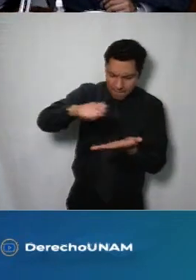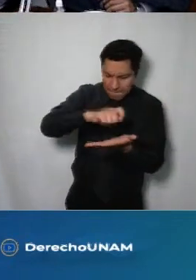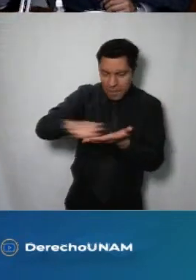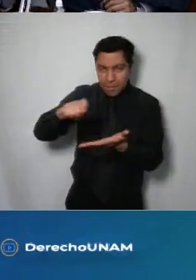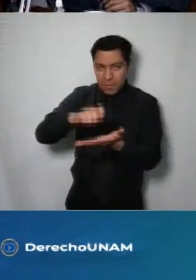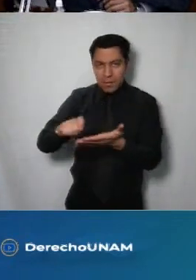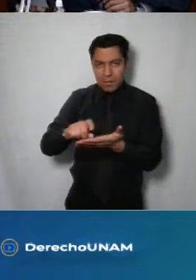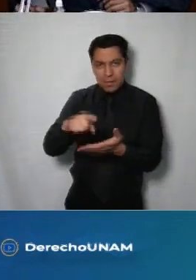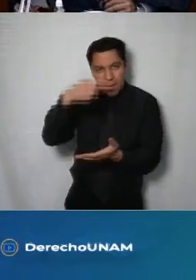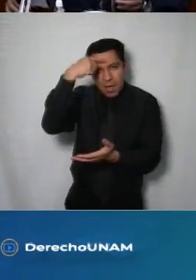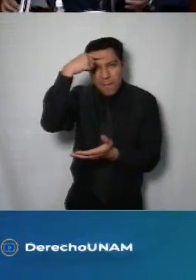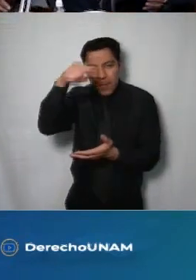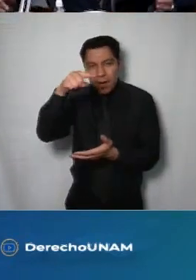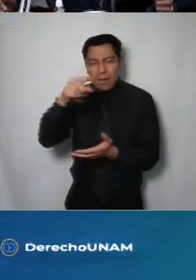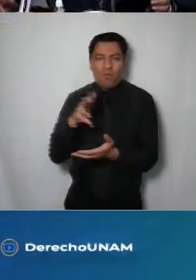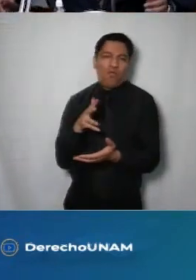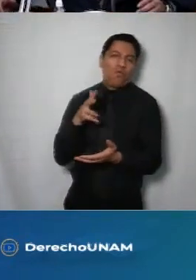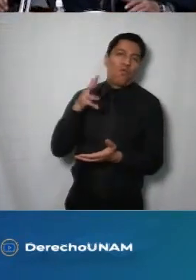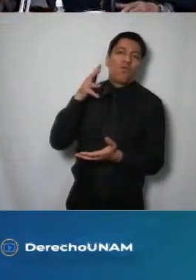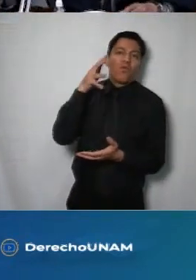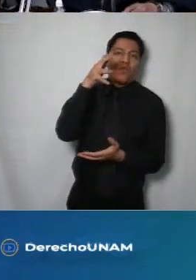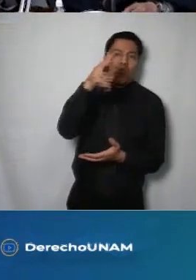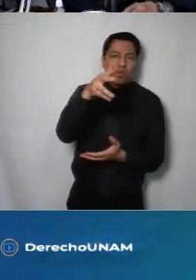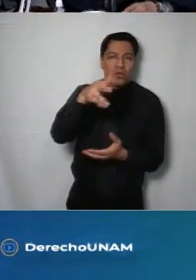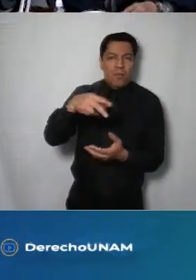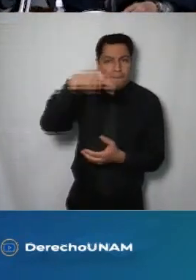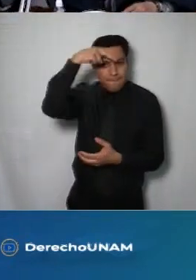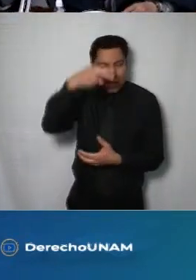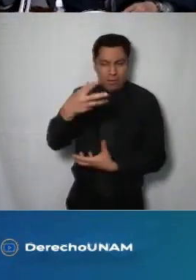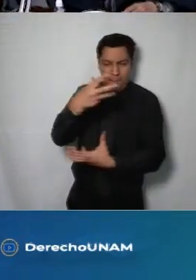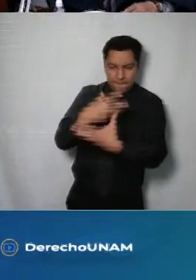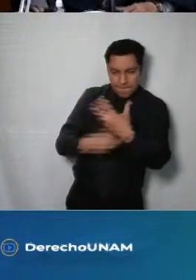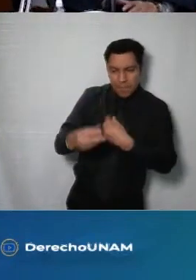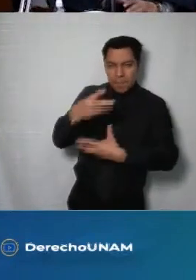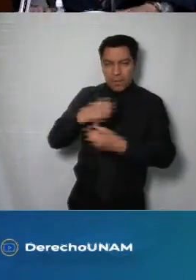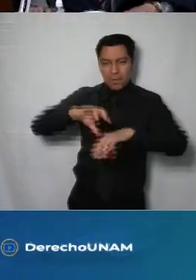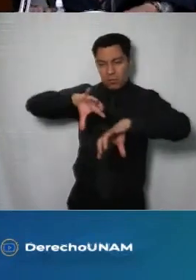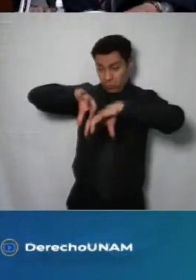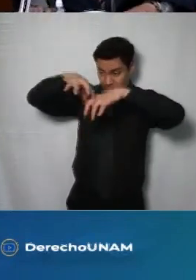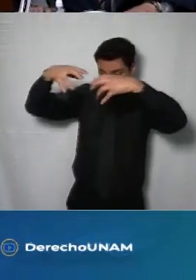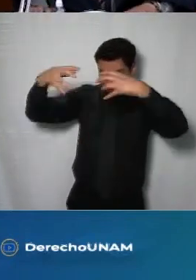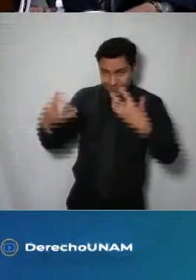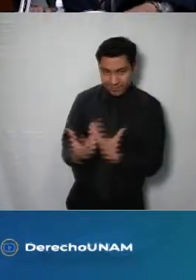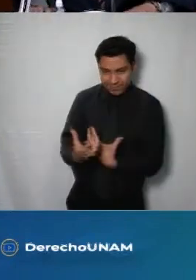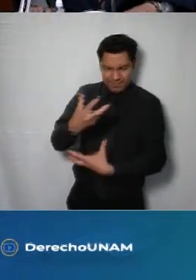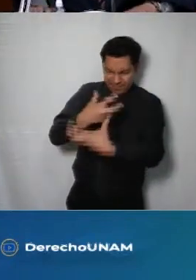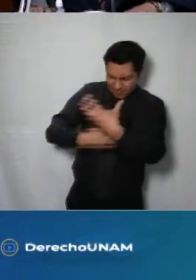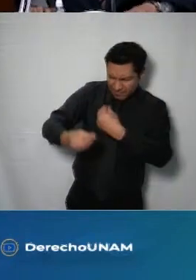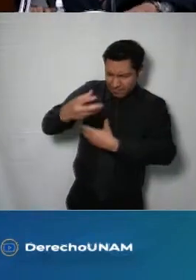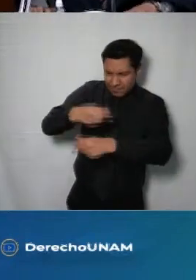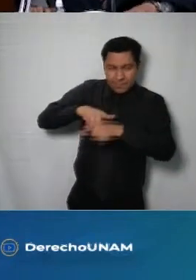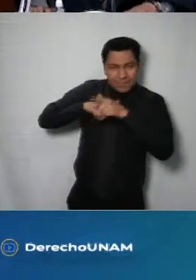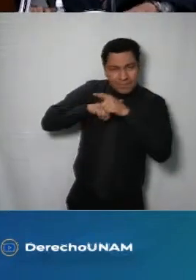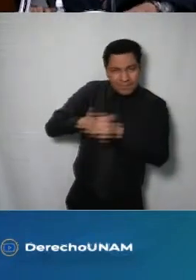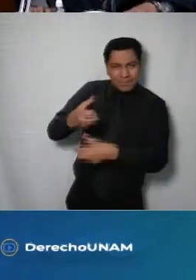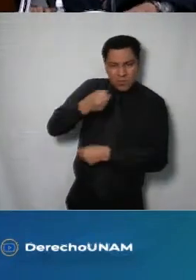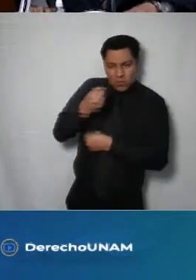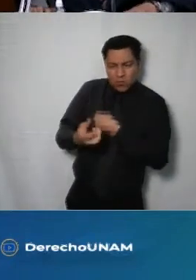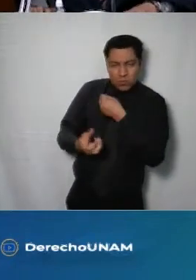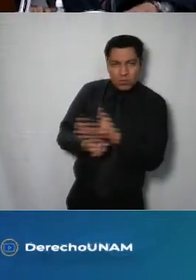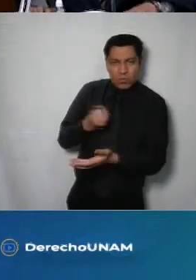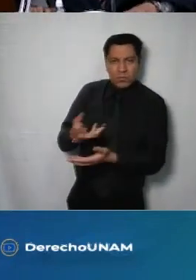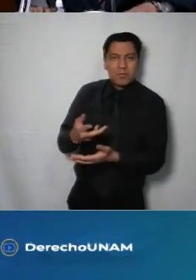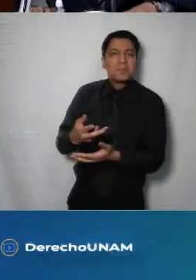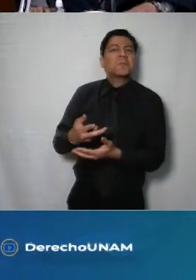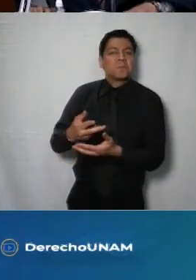sostenible y la importancia para el futuro y presente de la humanidad así con esta obra se reitera el compromiso justamente